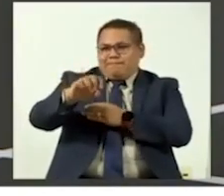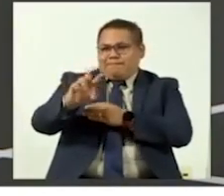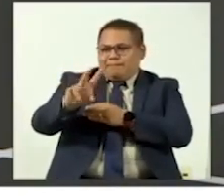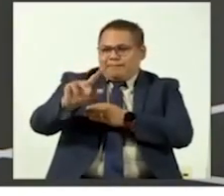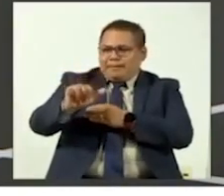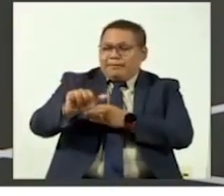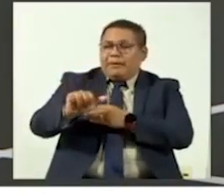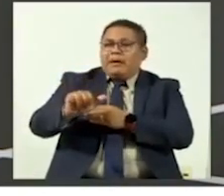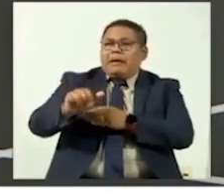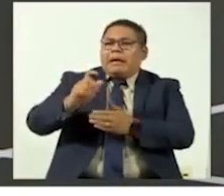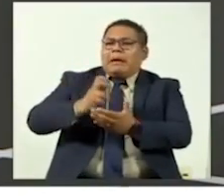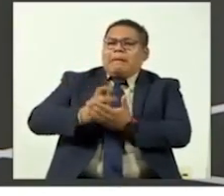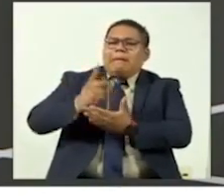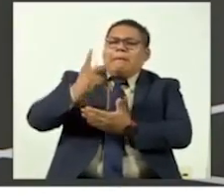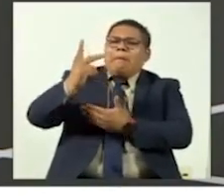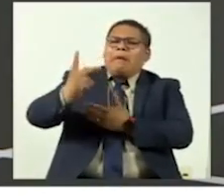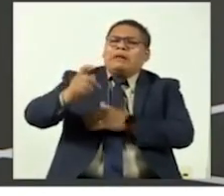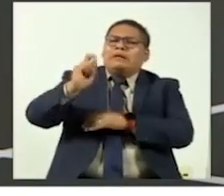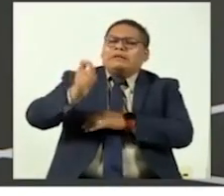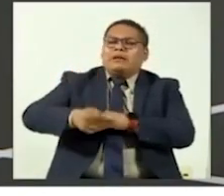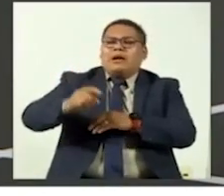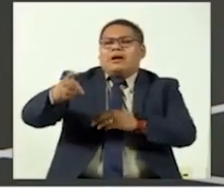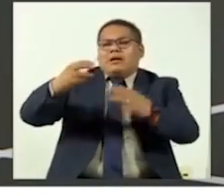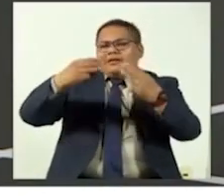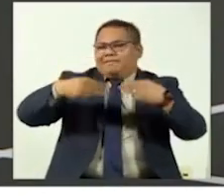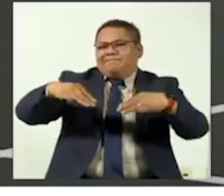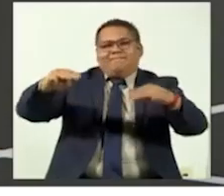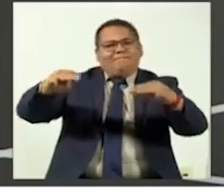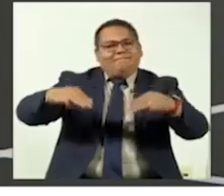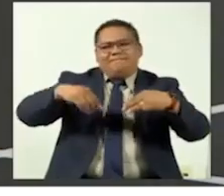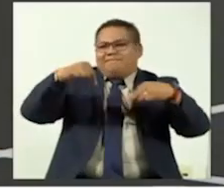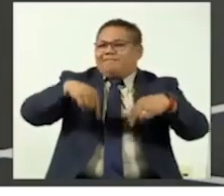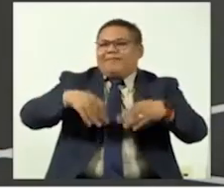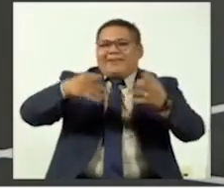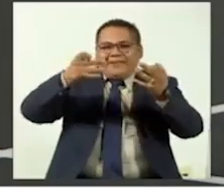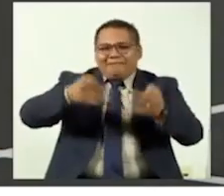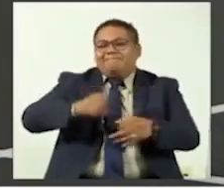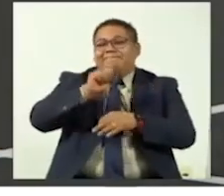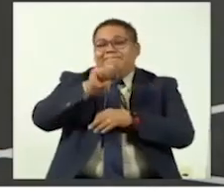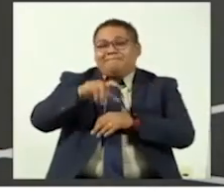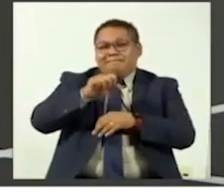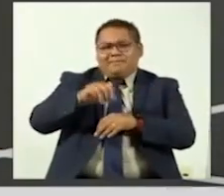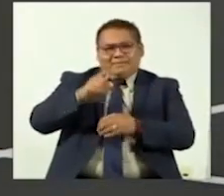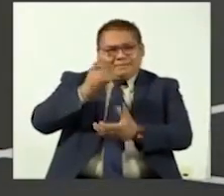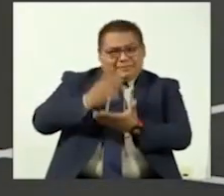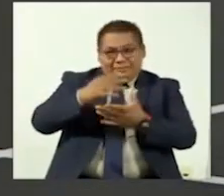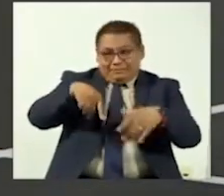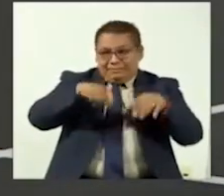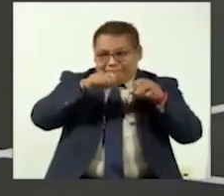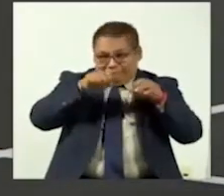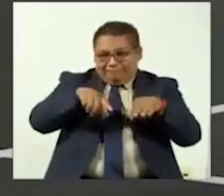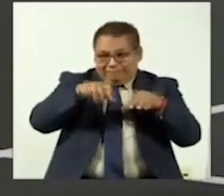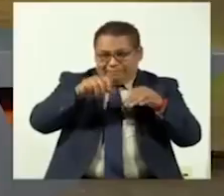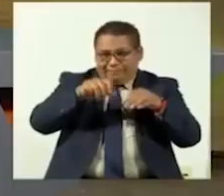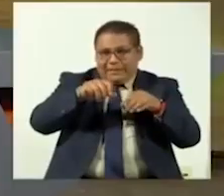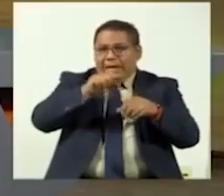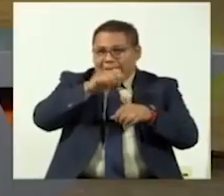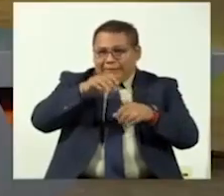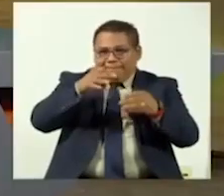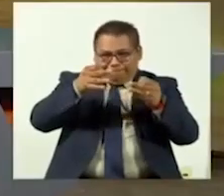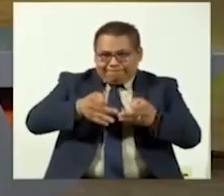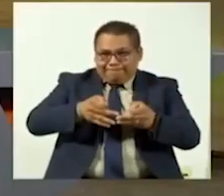es premiar al talento musical independiente del Estado de Jalisco. ¿Nada más es el de Jalisco? Efectivamente, aunque